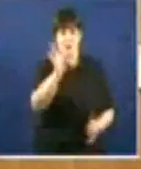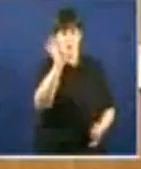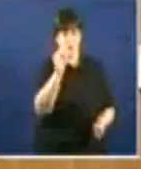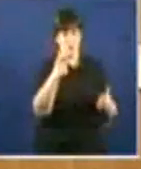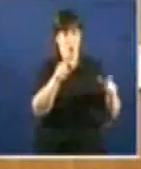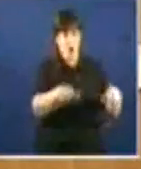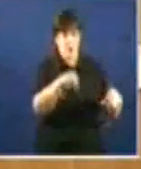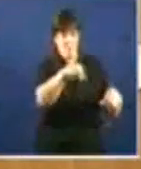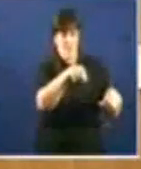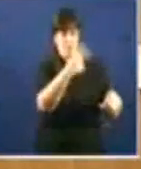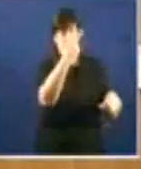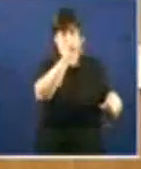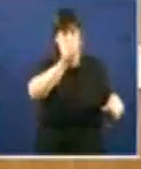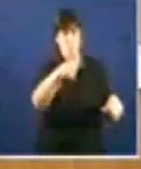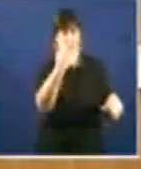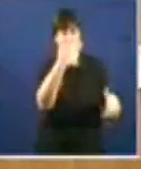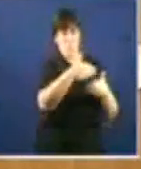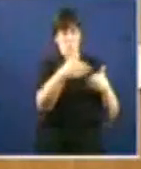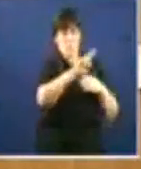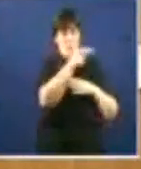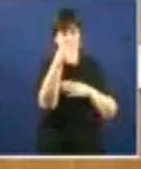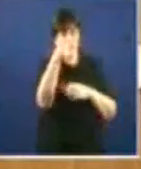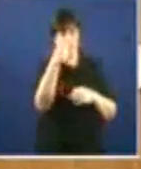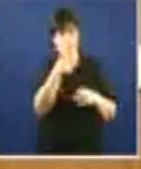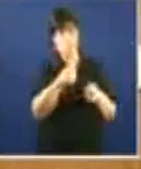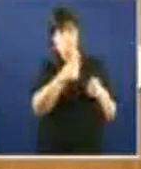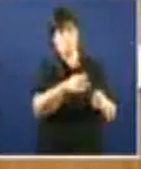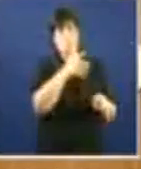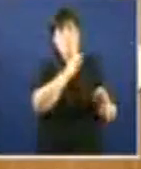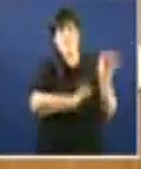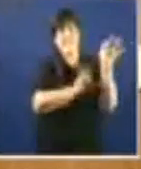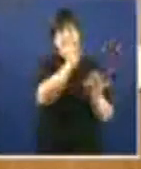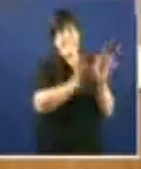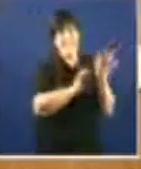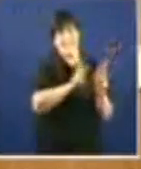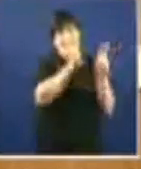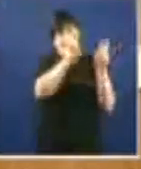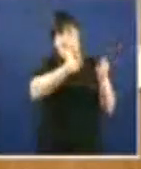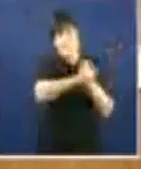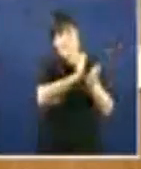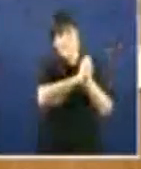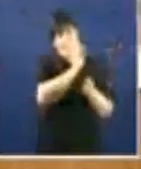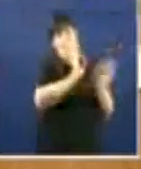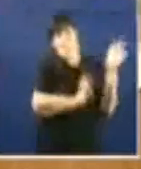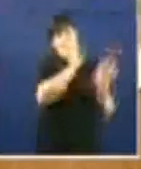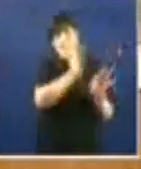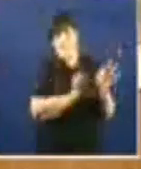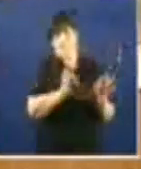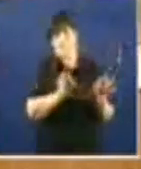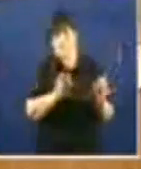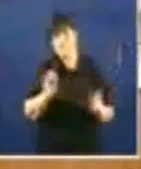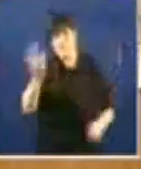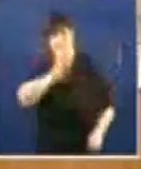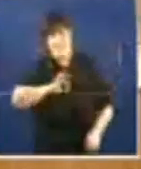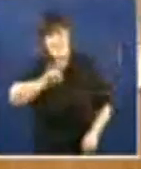2,5 millós de euros por intereses debido a ses préstamos subordinados. Isto tampouco sale o señor Feijó